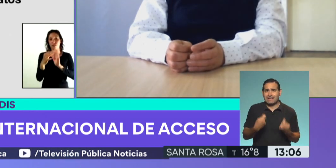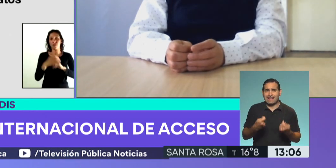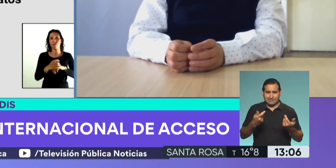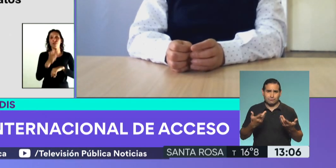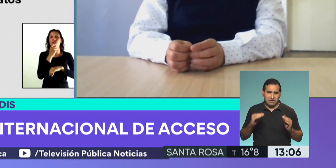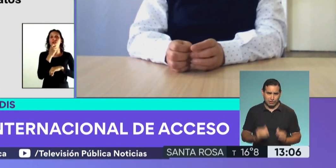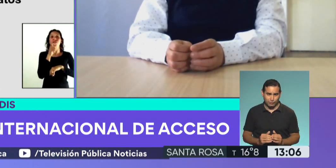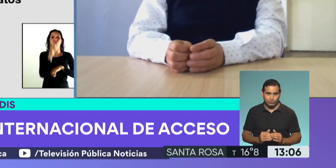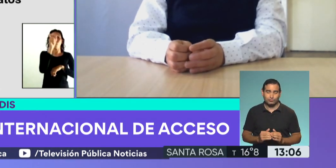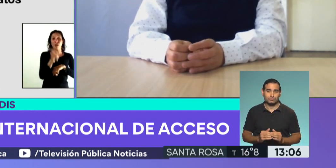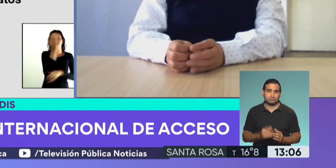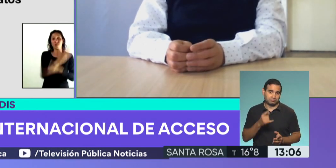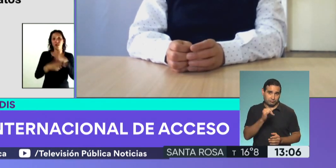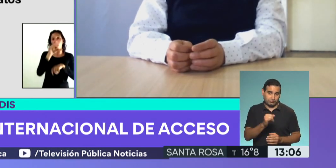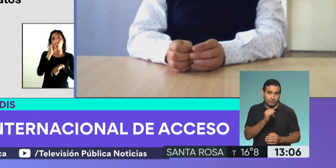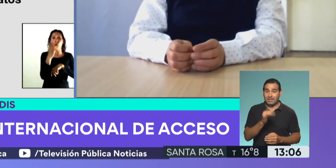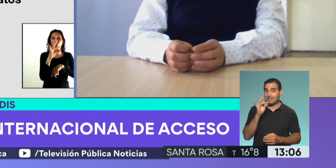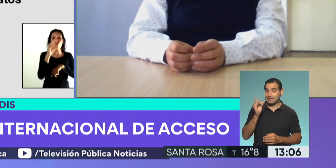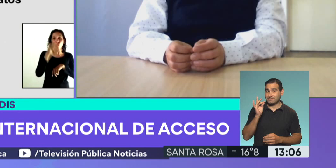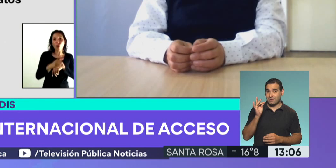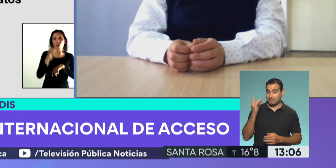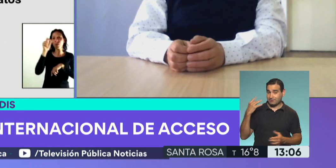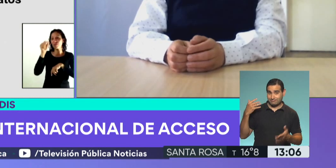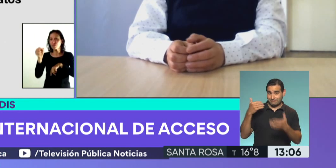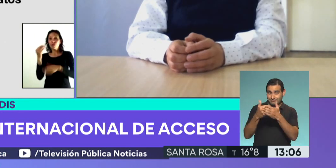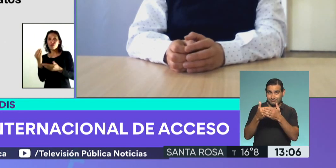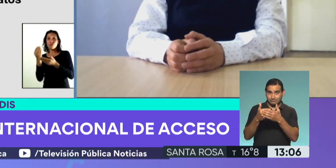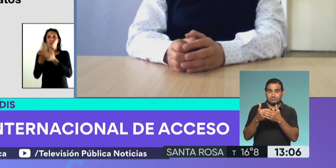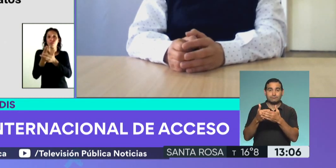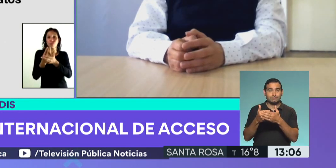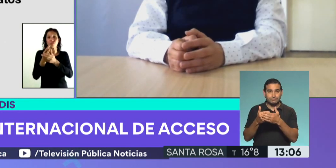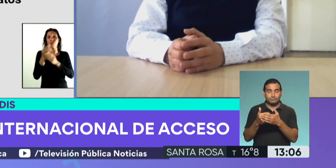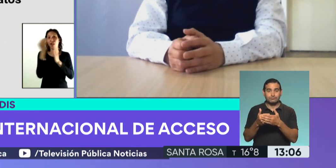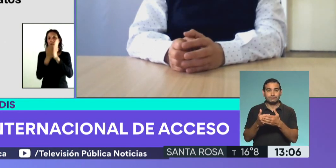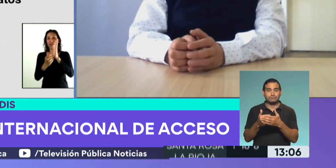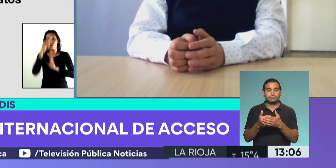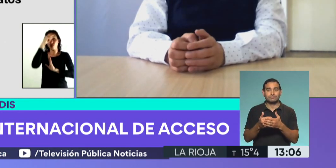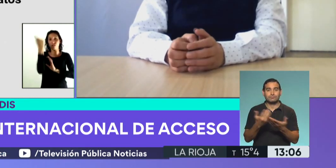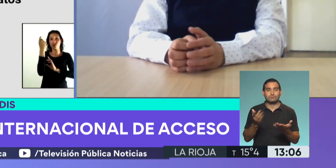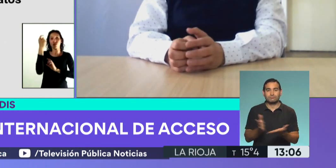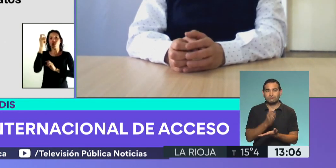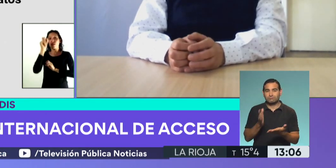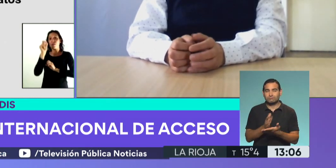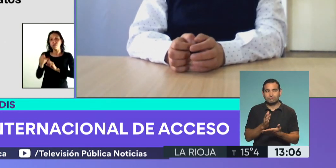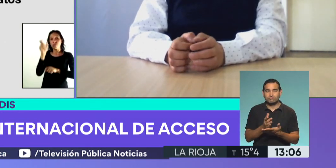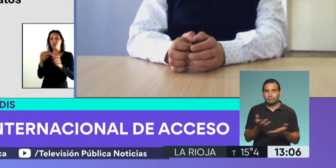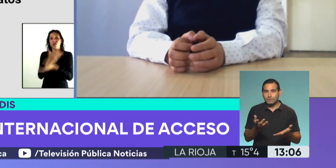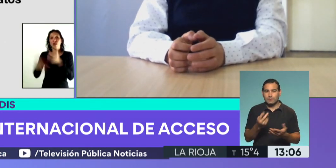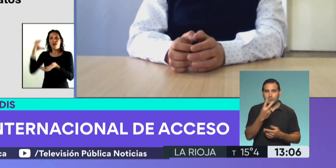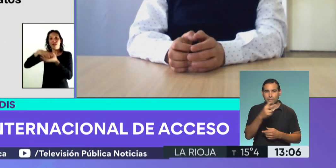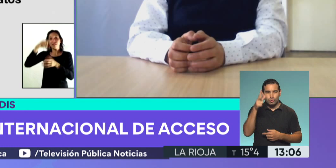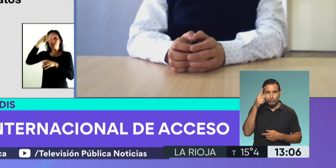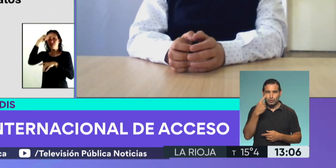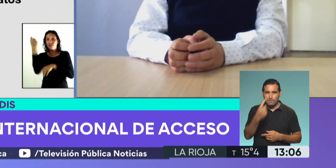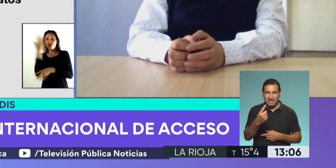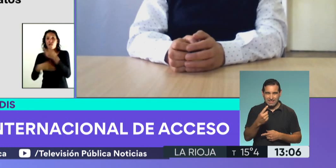tengas una idea, desde diciembre hasta la fecha, se han generado ya más de 28